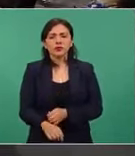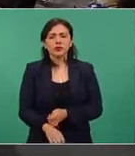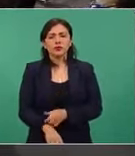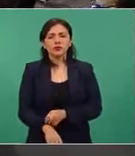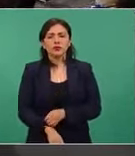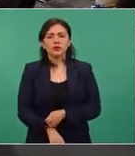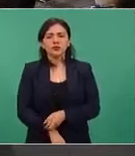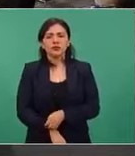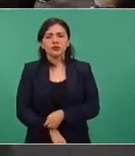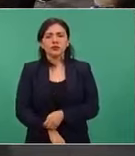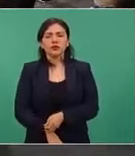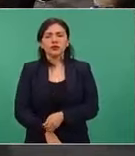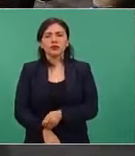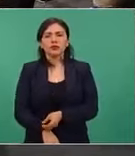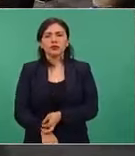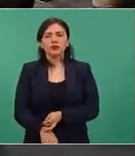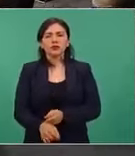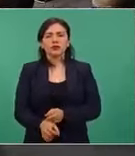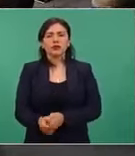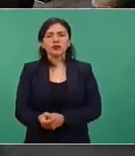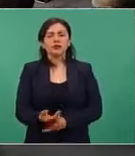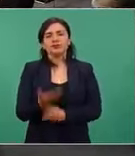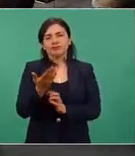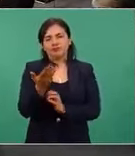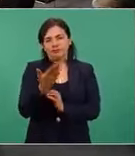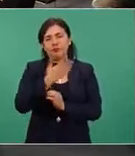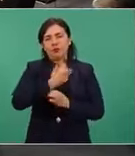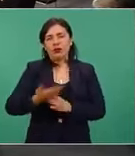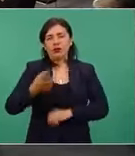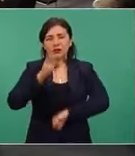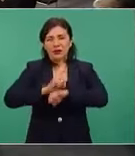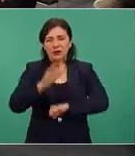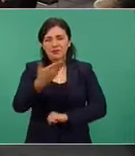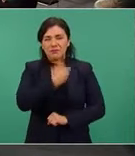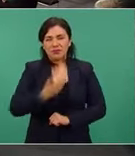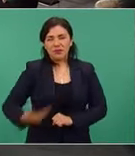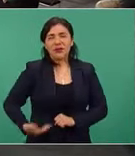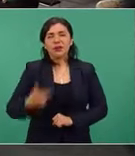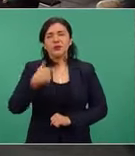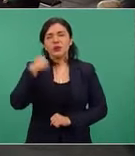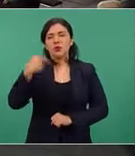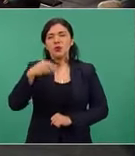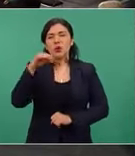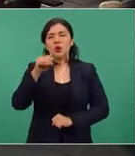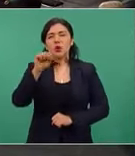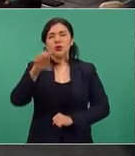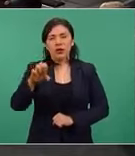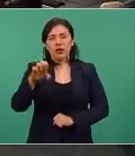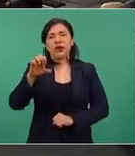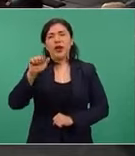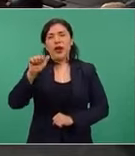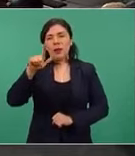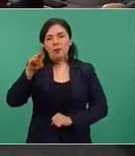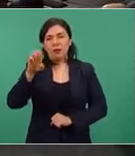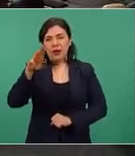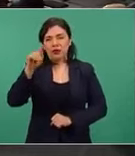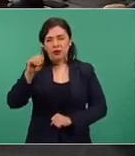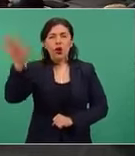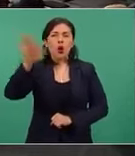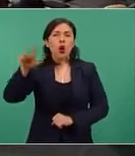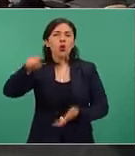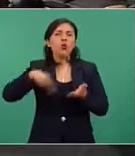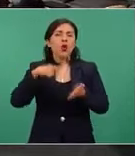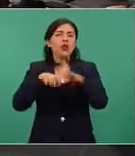Muy buenos días, señor presidente. José Alberto Hernández Clemente, de W Radio 98.5, en la región de la costa de Oaxaca.